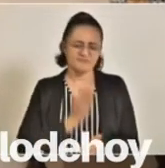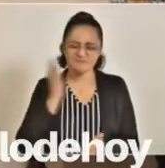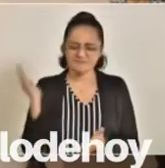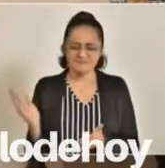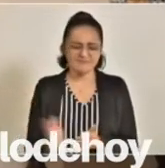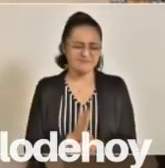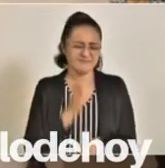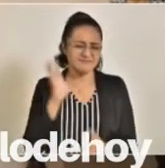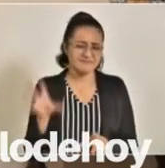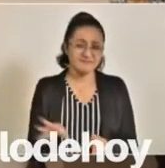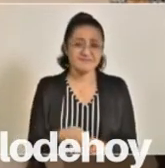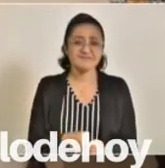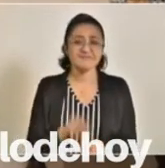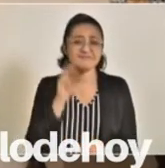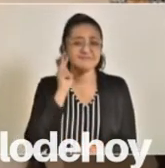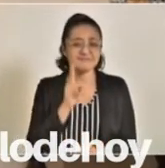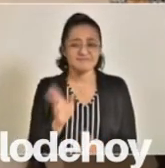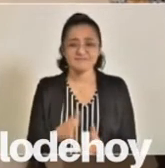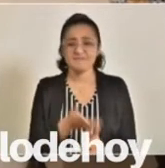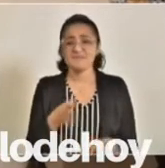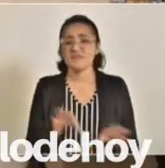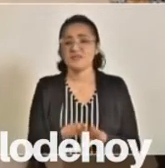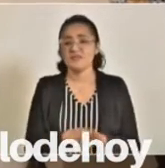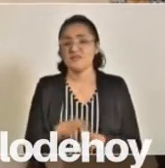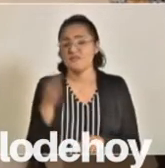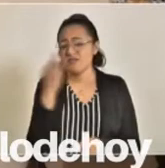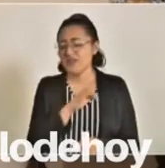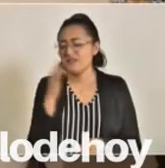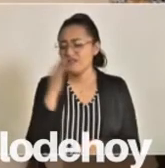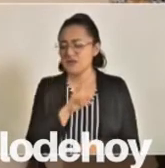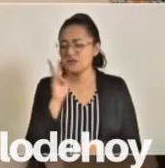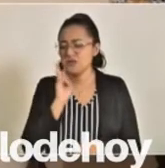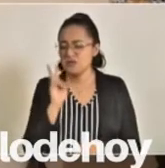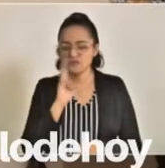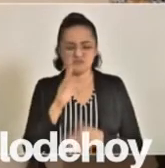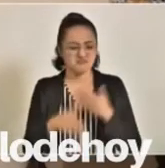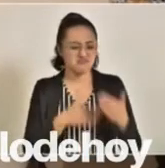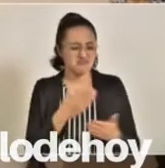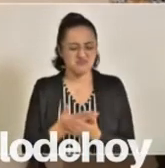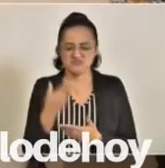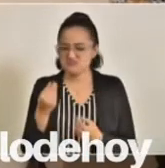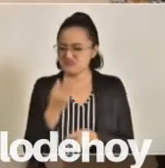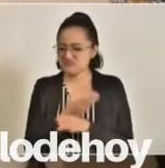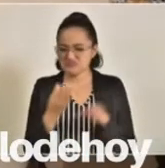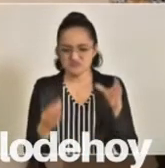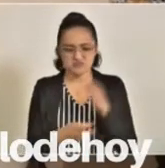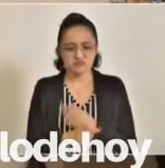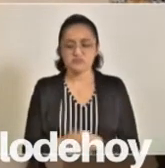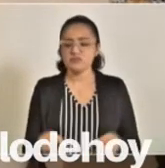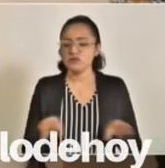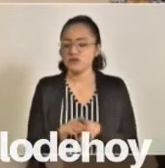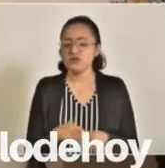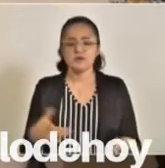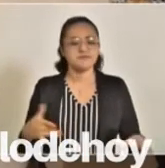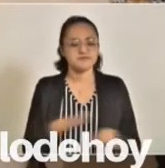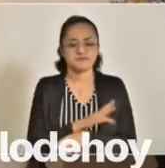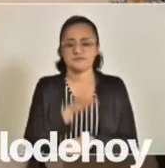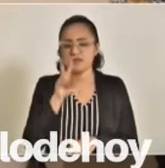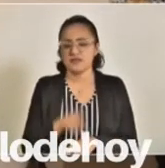libros completos. Cómo se falsearon pruebas, cómo se cambió la